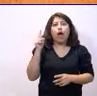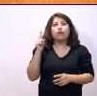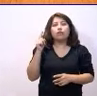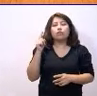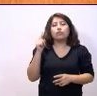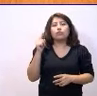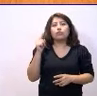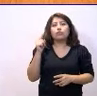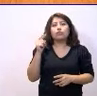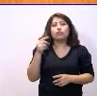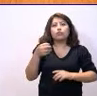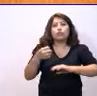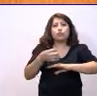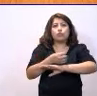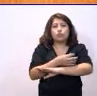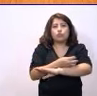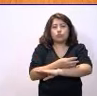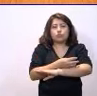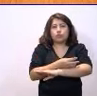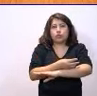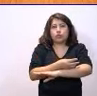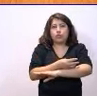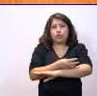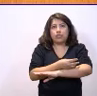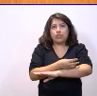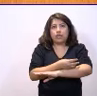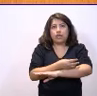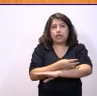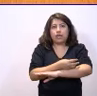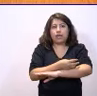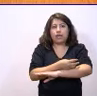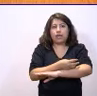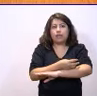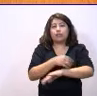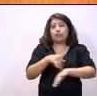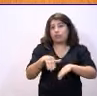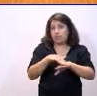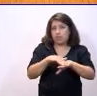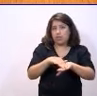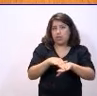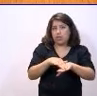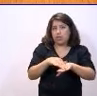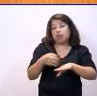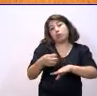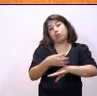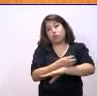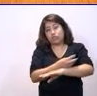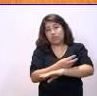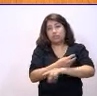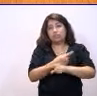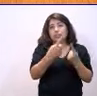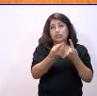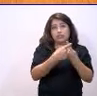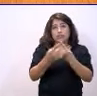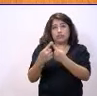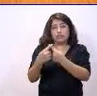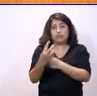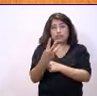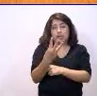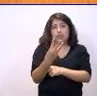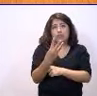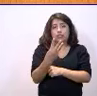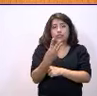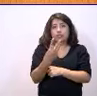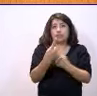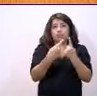tener tren en triple frecuencia, tres trayectos de ida y vuelta.